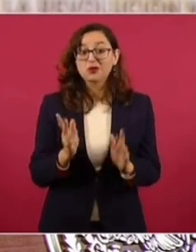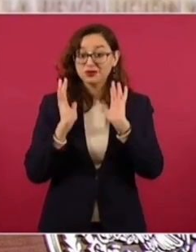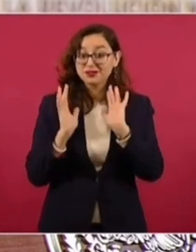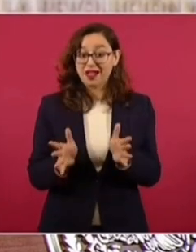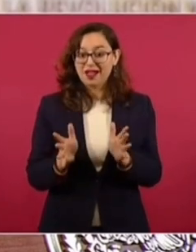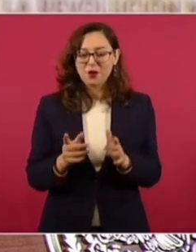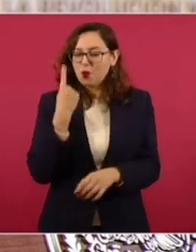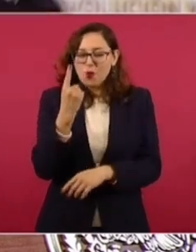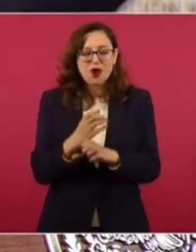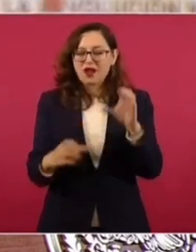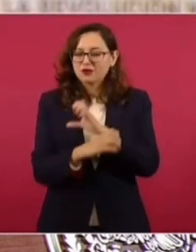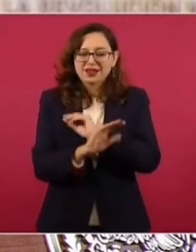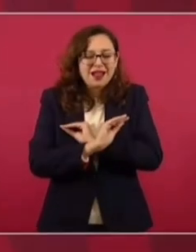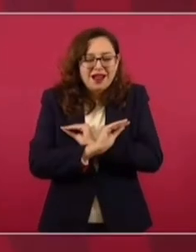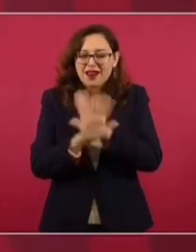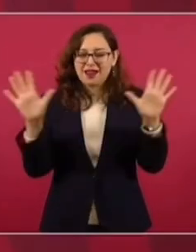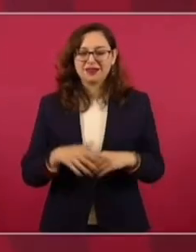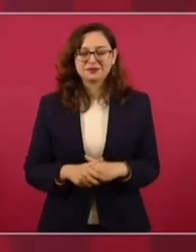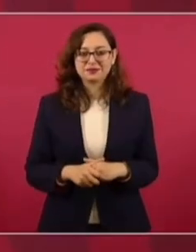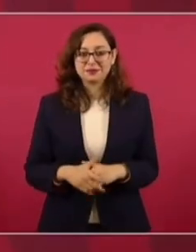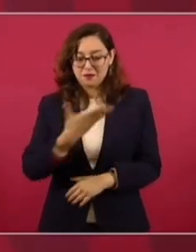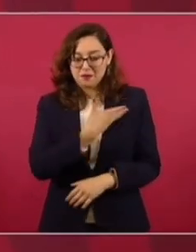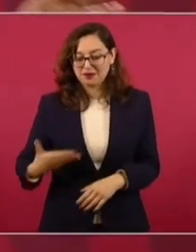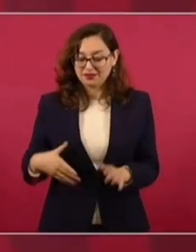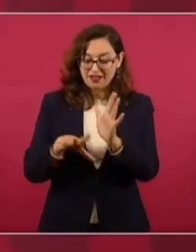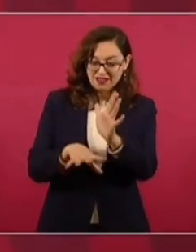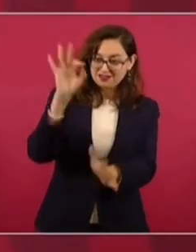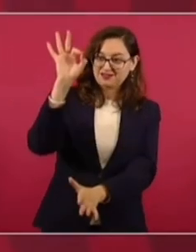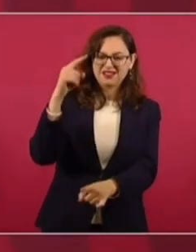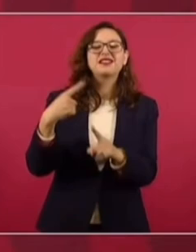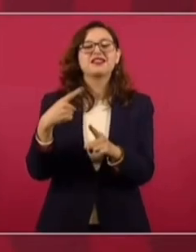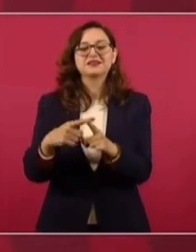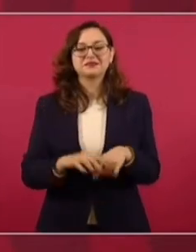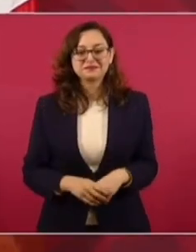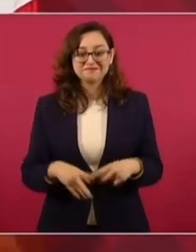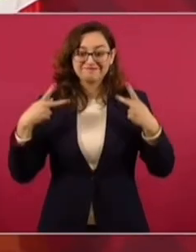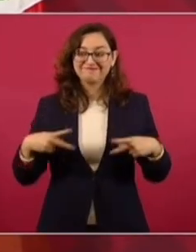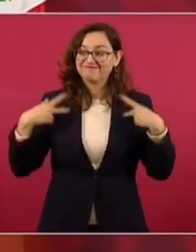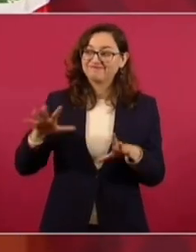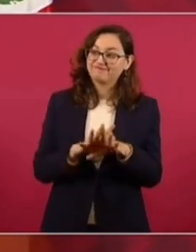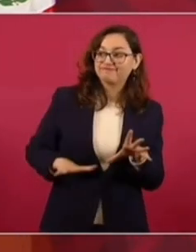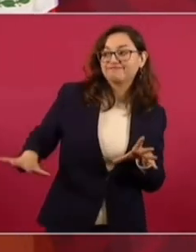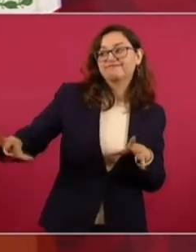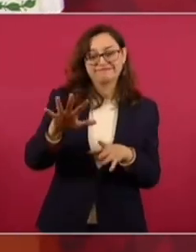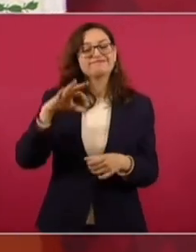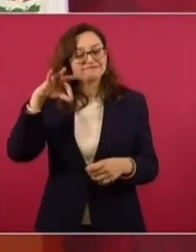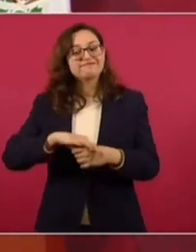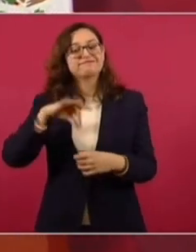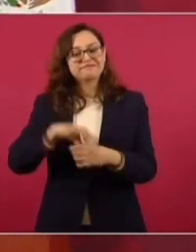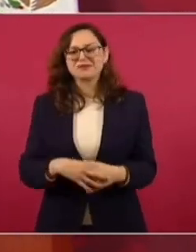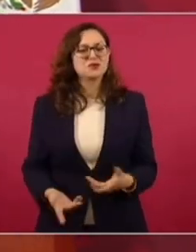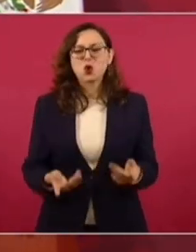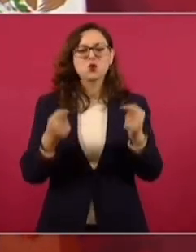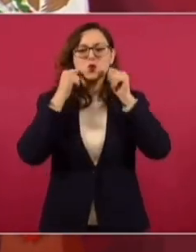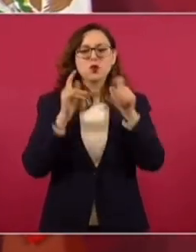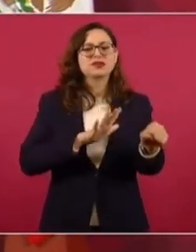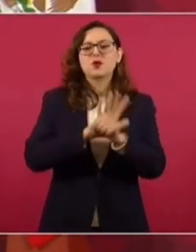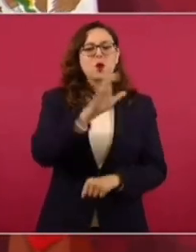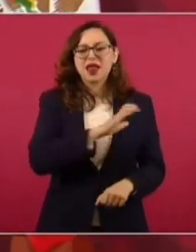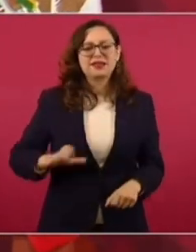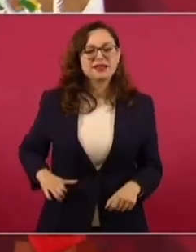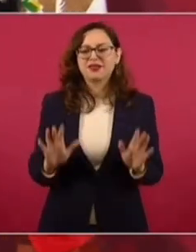hacia adelante, independientemente de quien sean candidatos, mujeres u hombres,